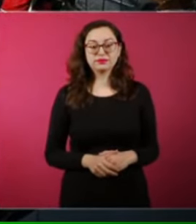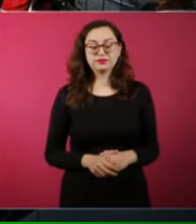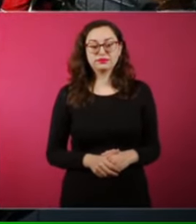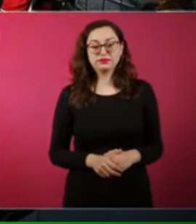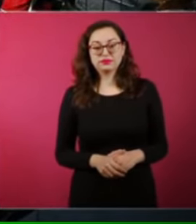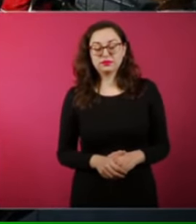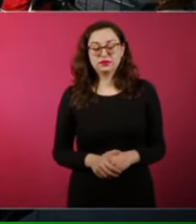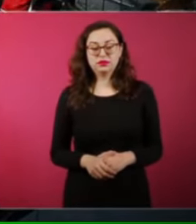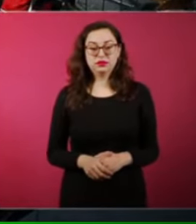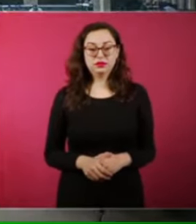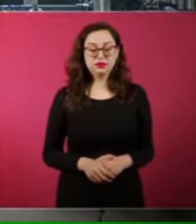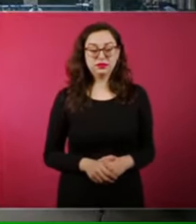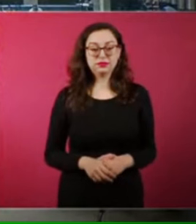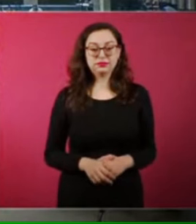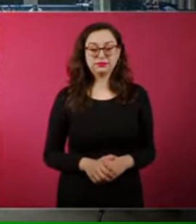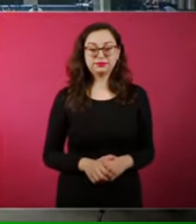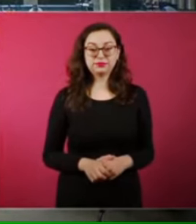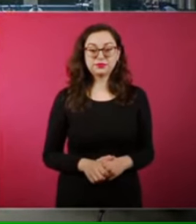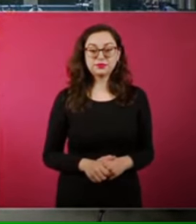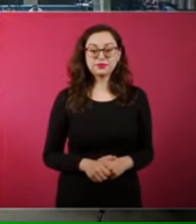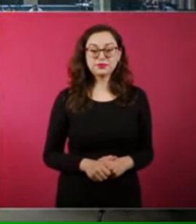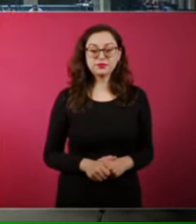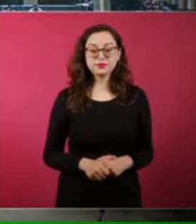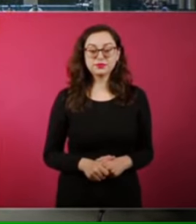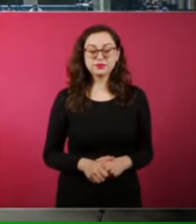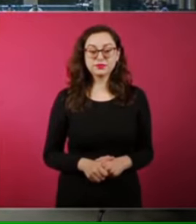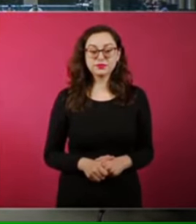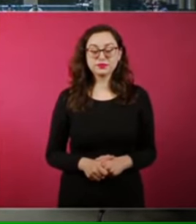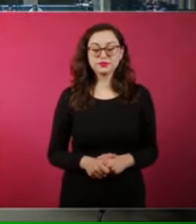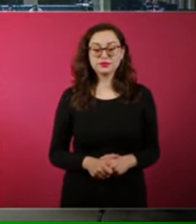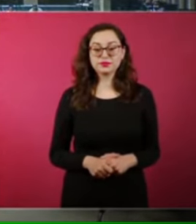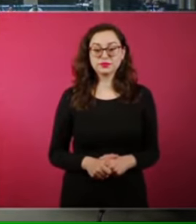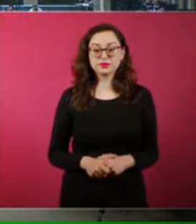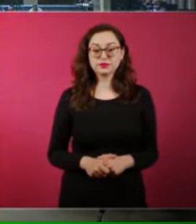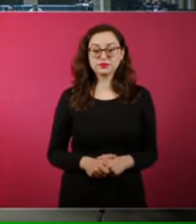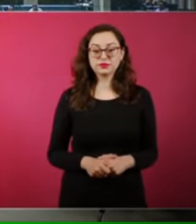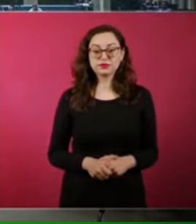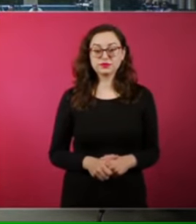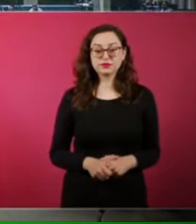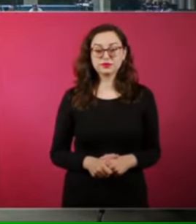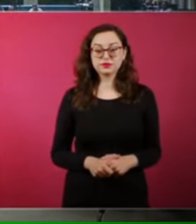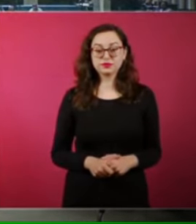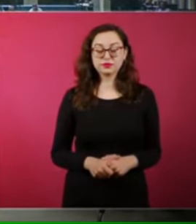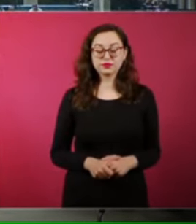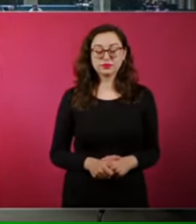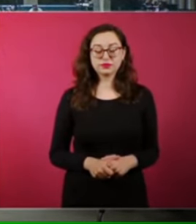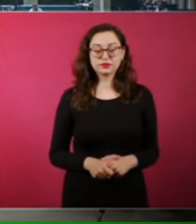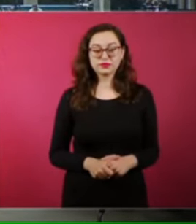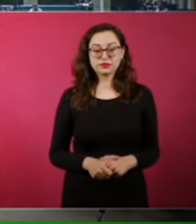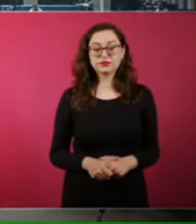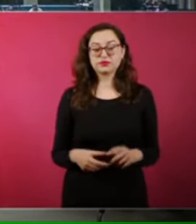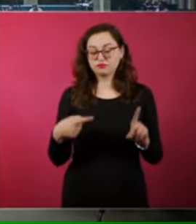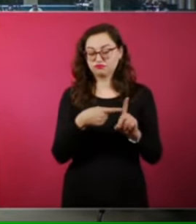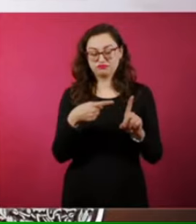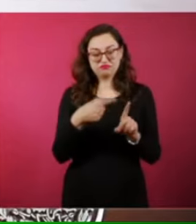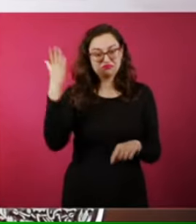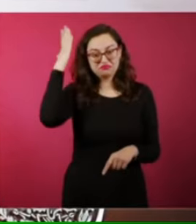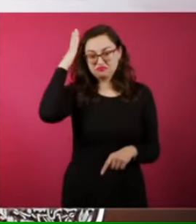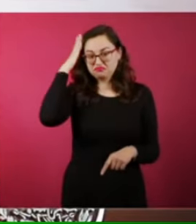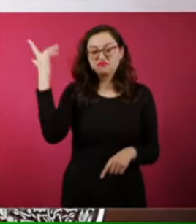Bueno, si ha hecho un extraordinario papel todo el tiempo como dirigente,